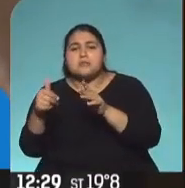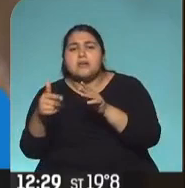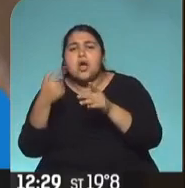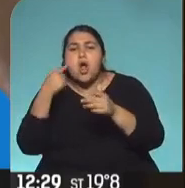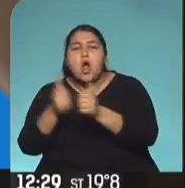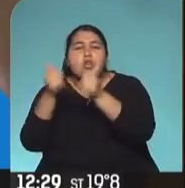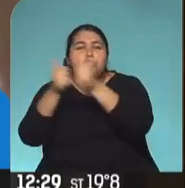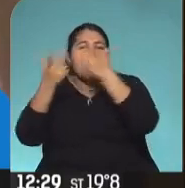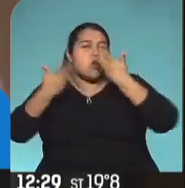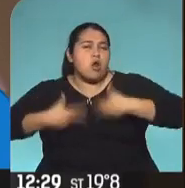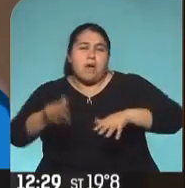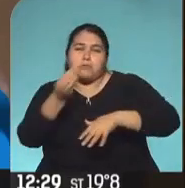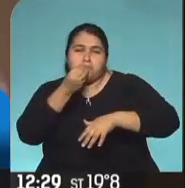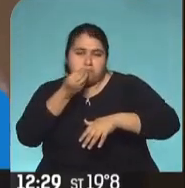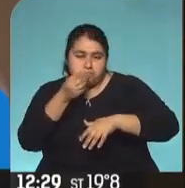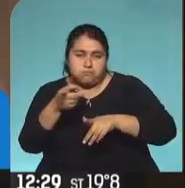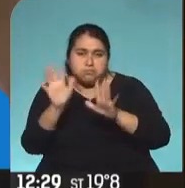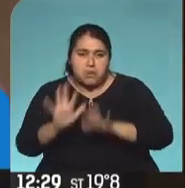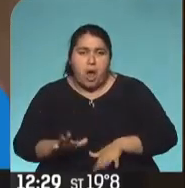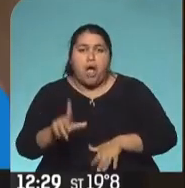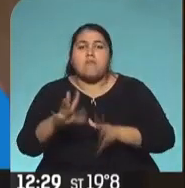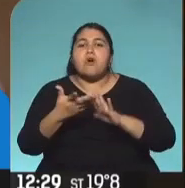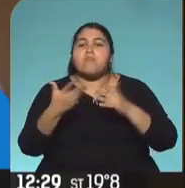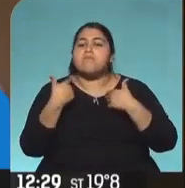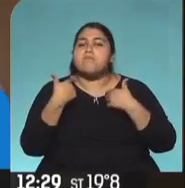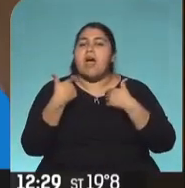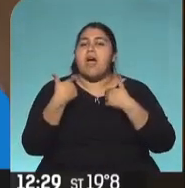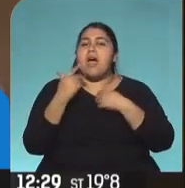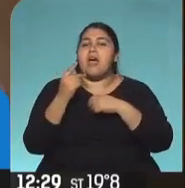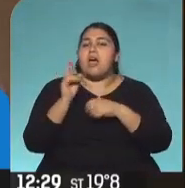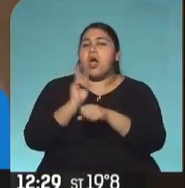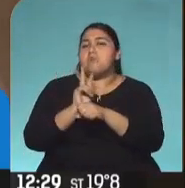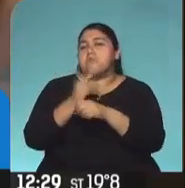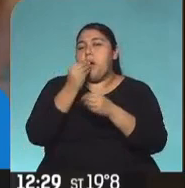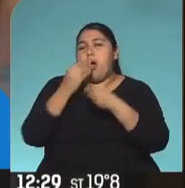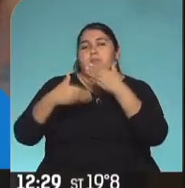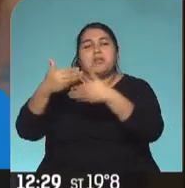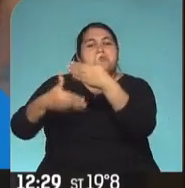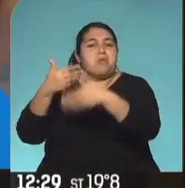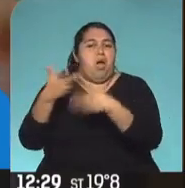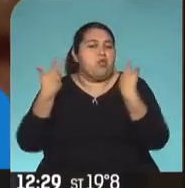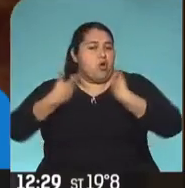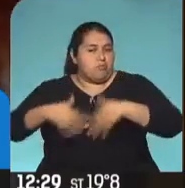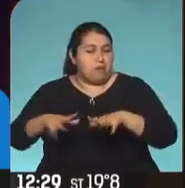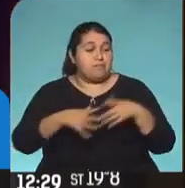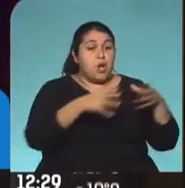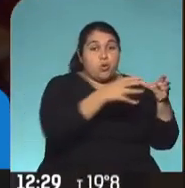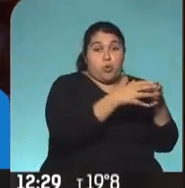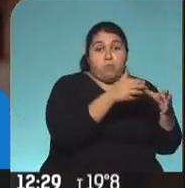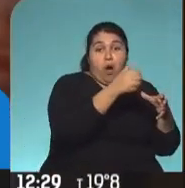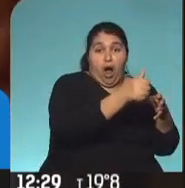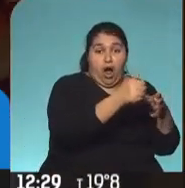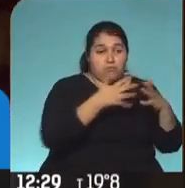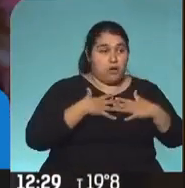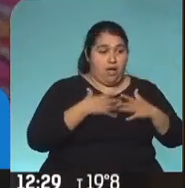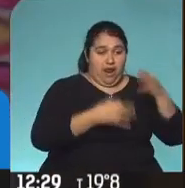alimenticios normales y se espera que no les pase nada porque siguen comiendo como venían comiendo. La hipótesis es que el grupo A ve empeorado su